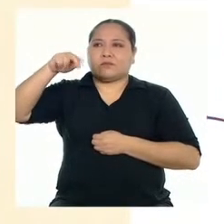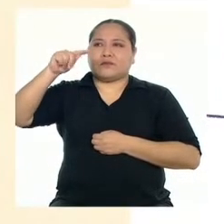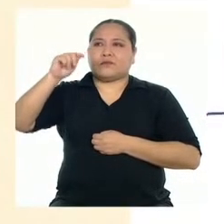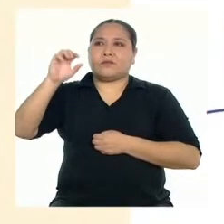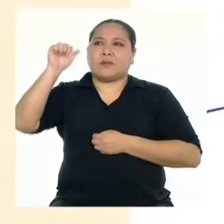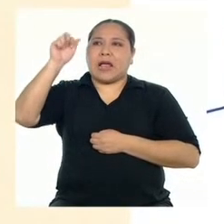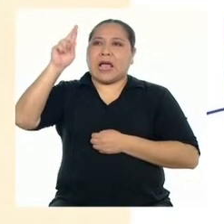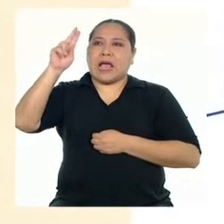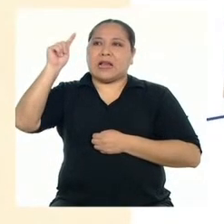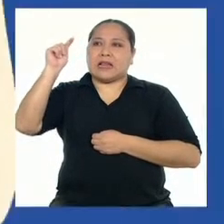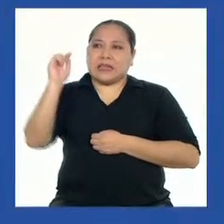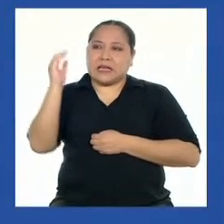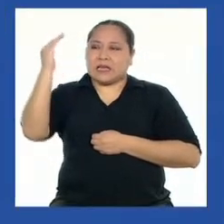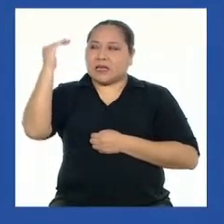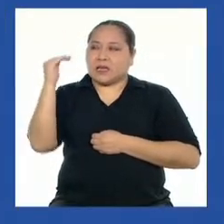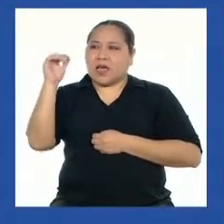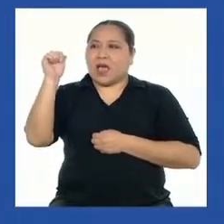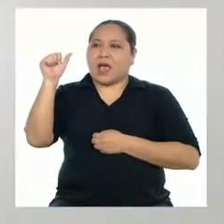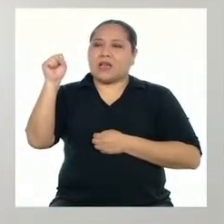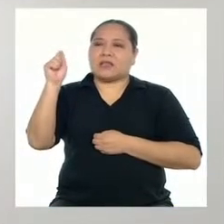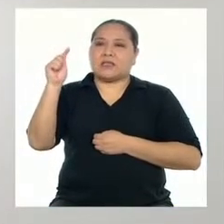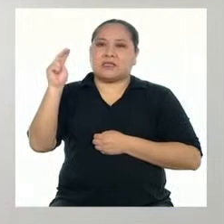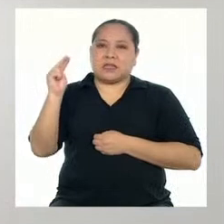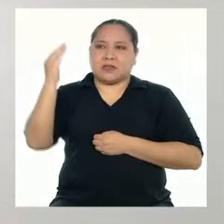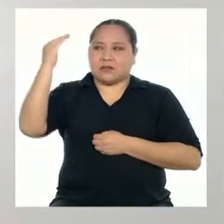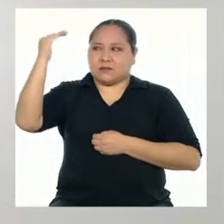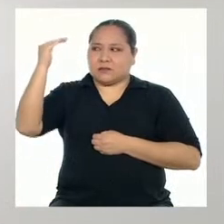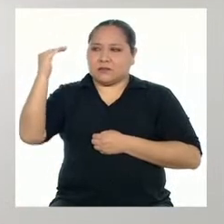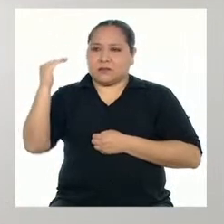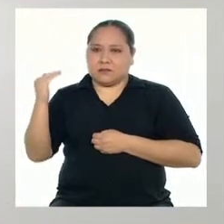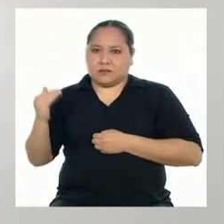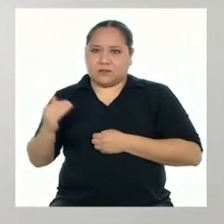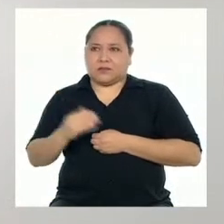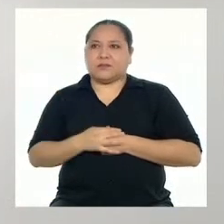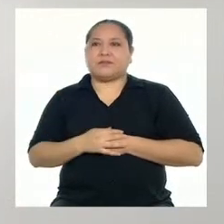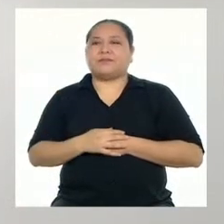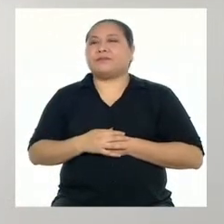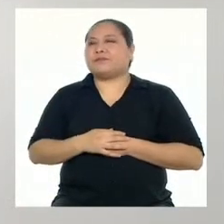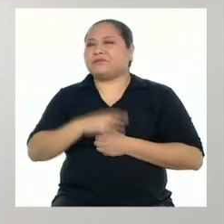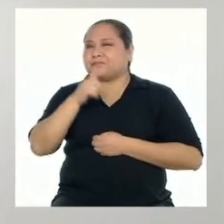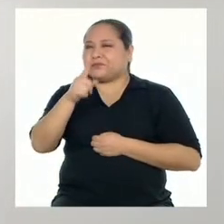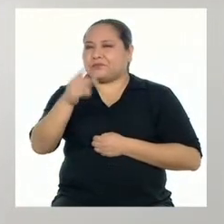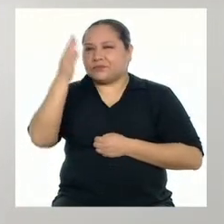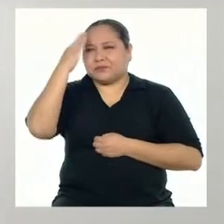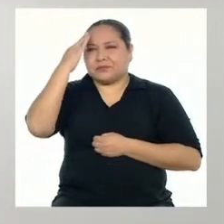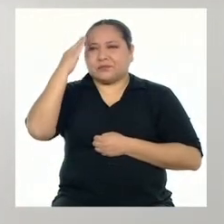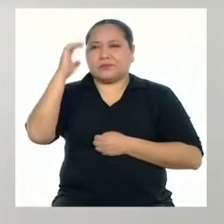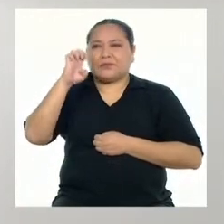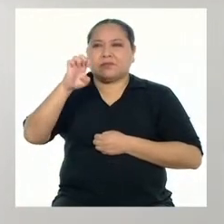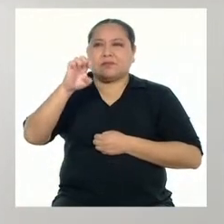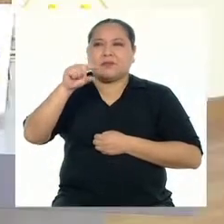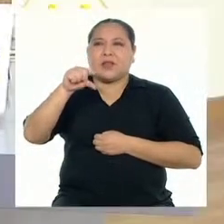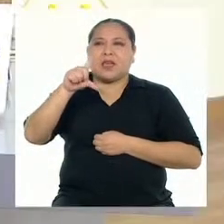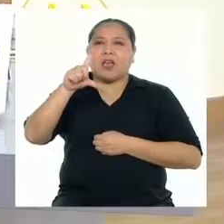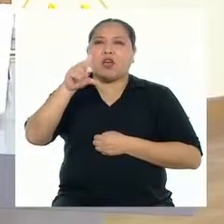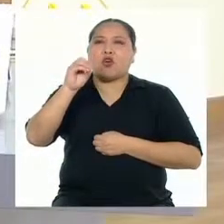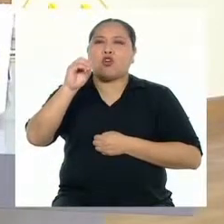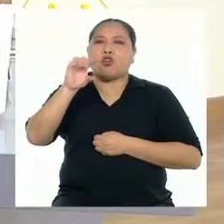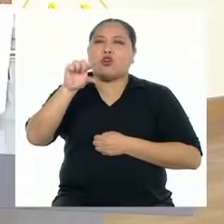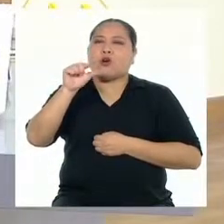arte y azte. Bien, ¿y saben qué es una égloga?